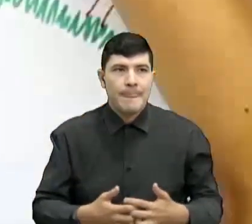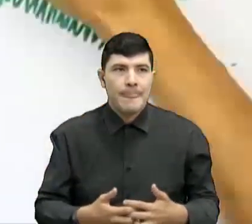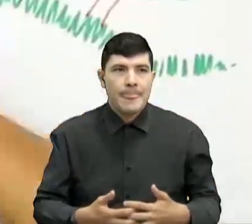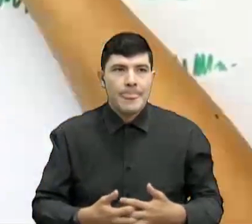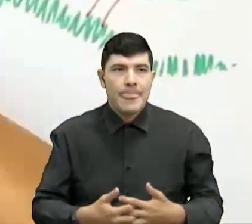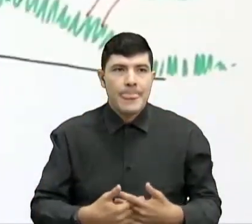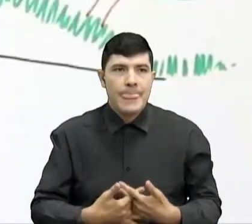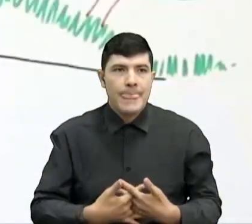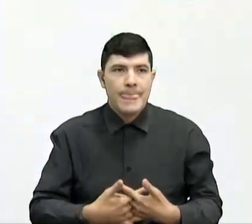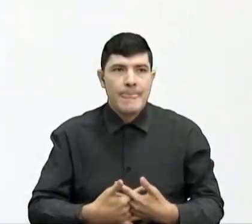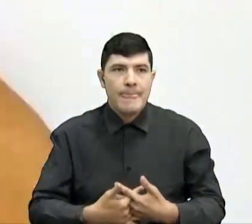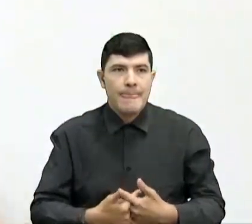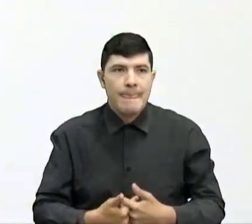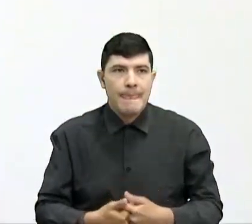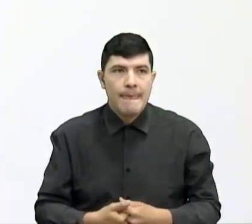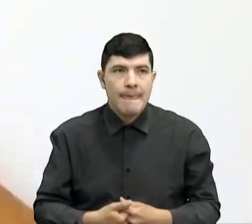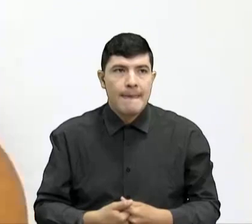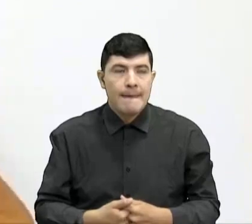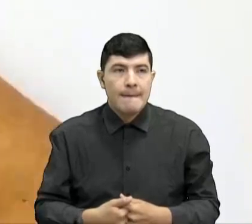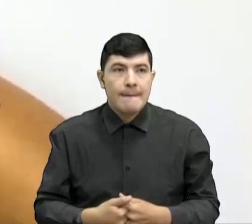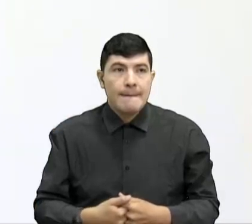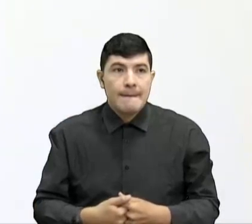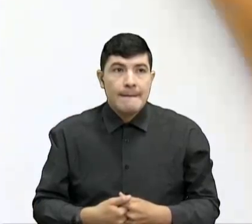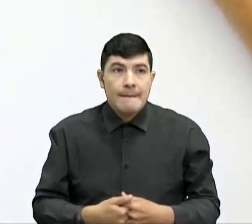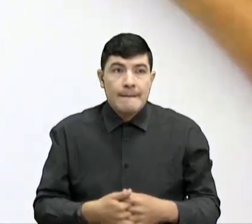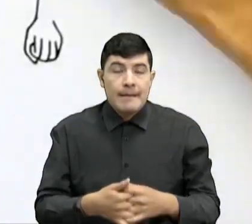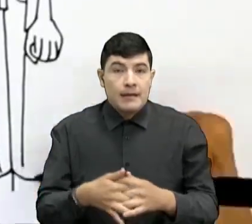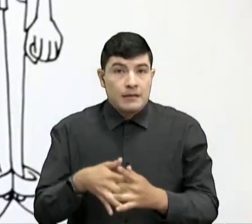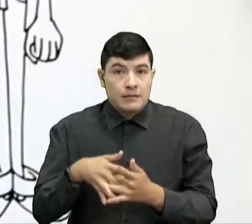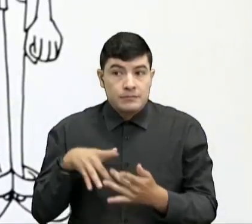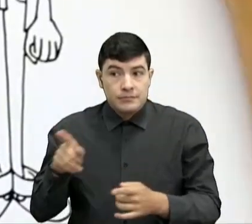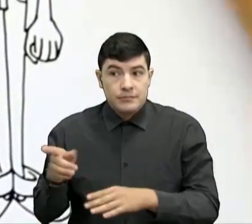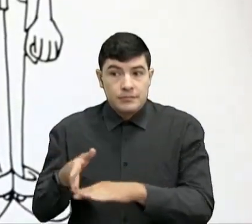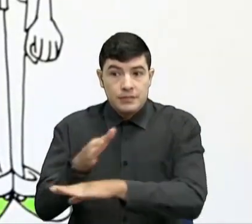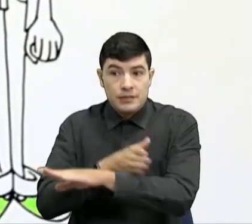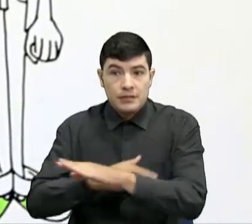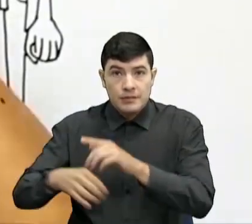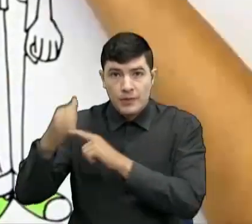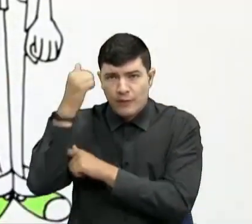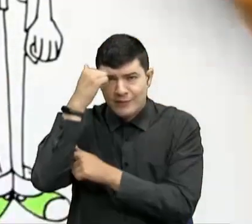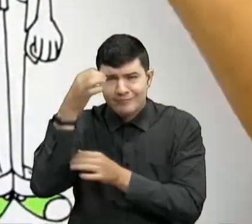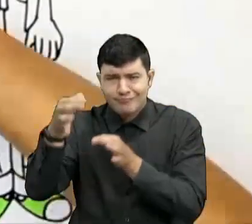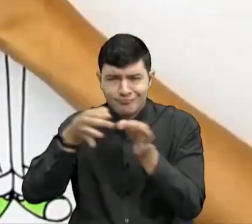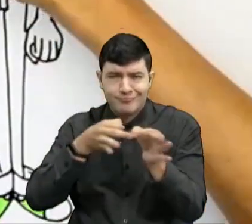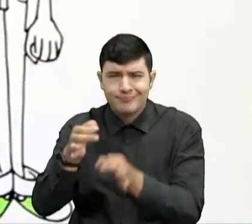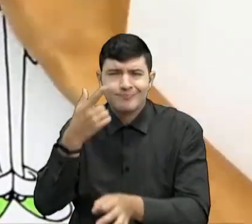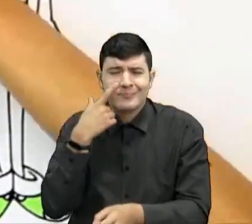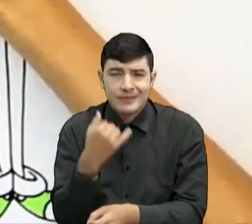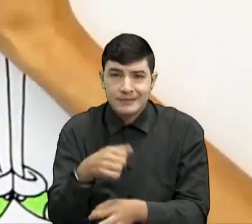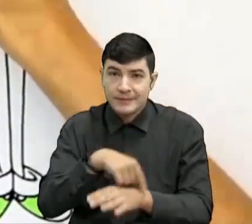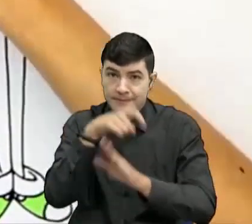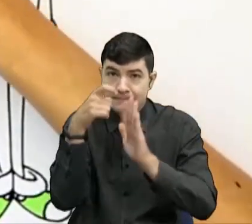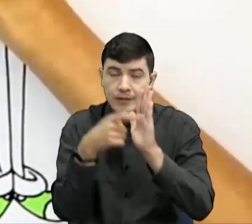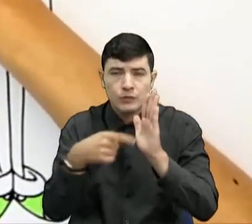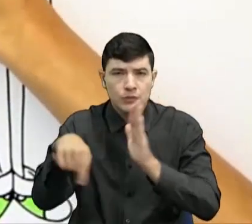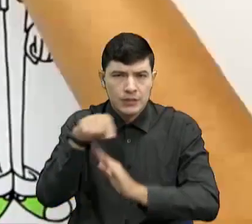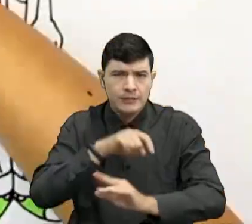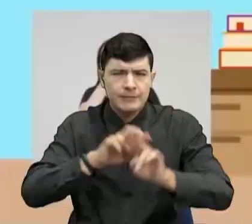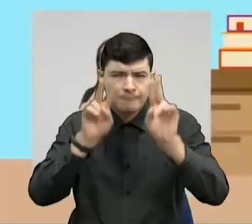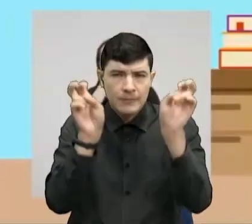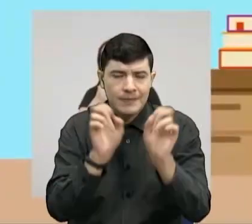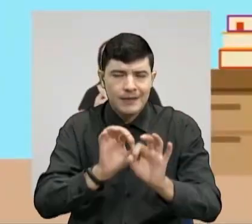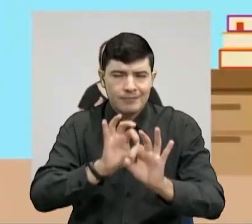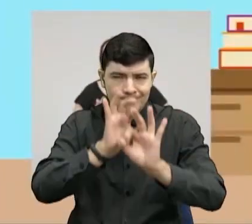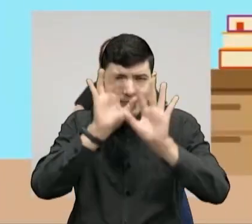La explicación de nuestro profe estuvo súper entretenida y completa. Y seguro tienes el tema muy claro. Sin embargo,